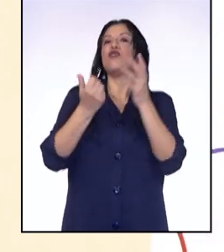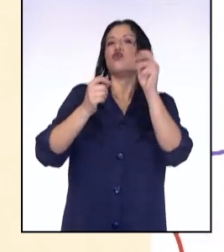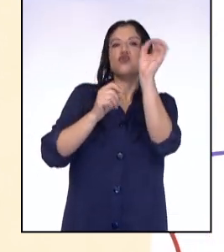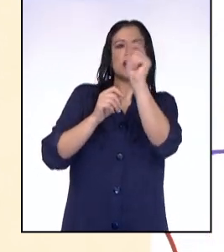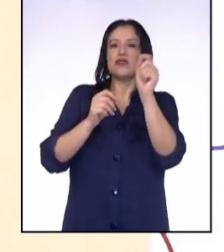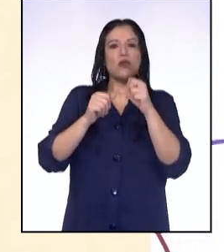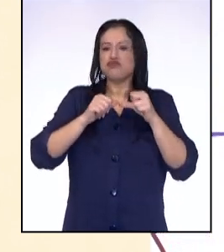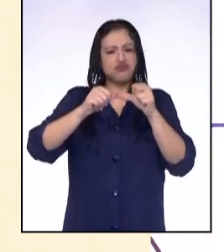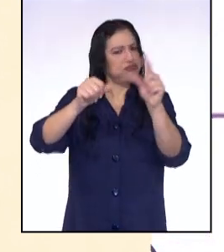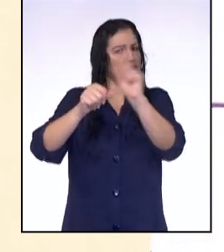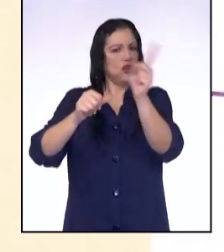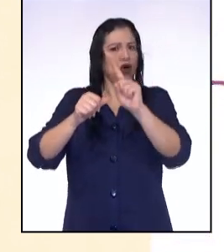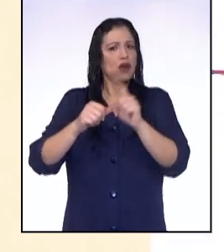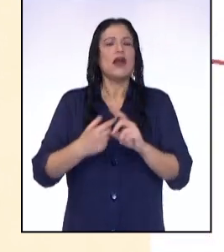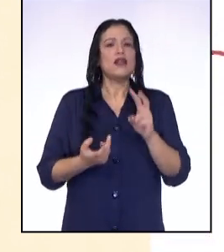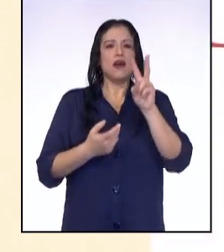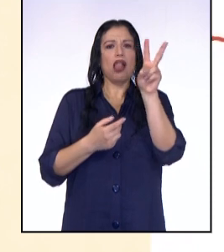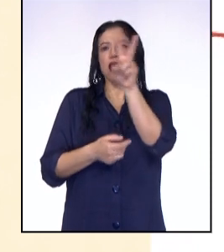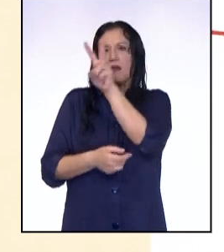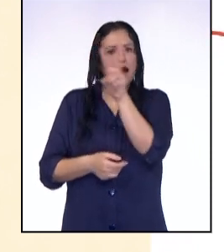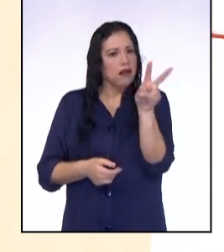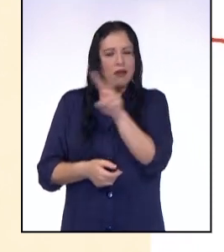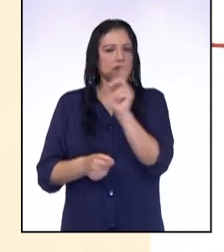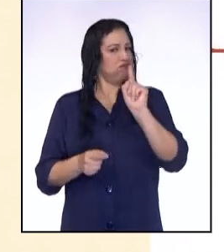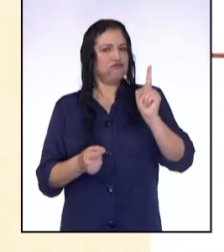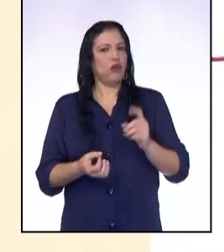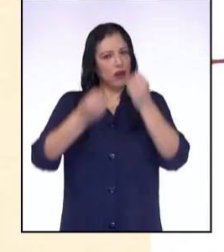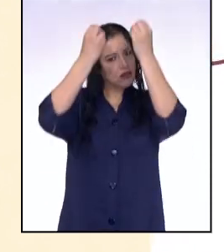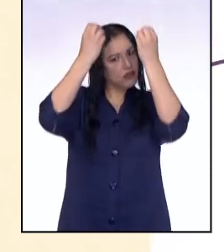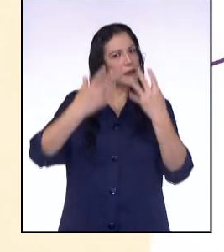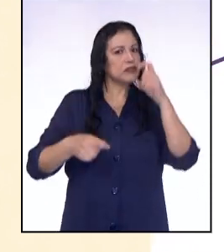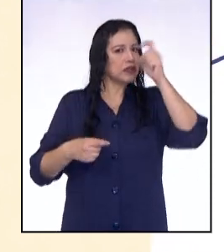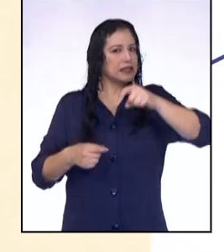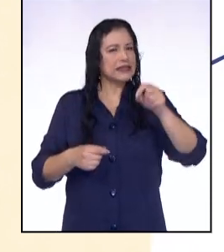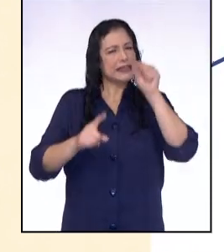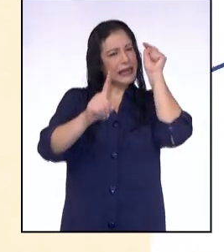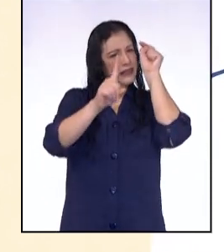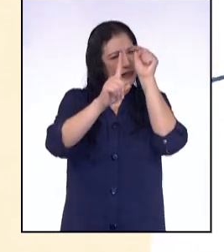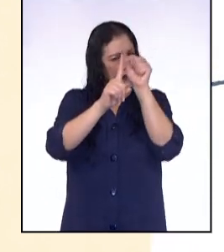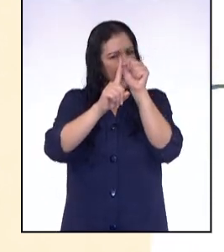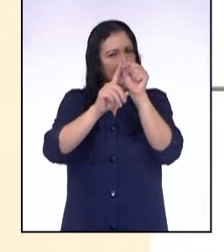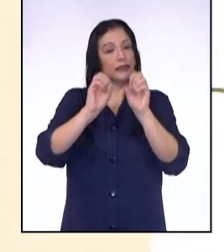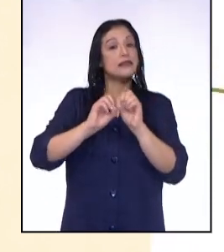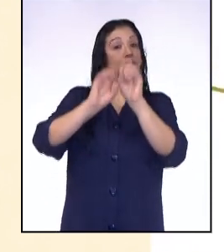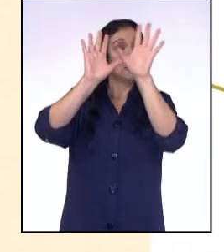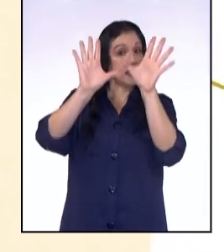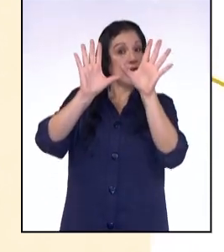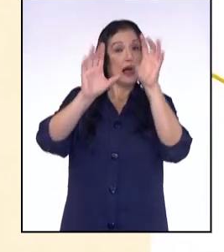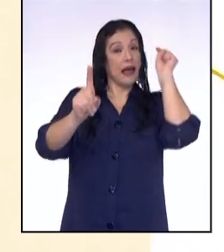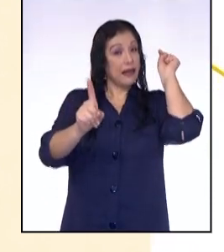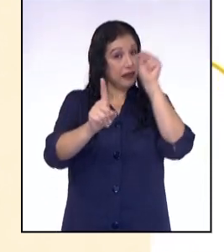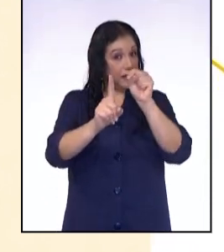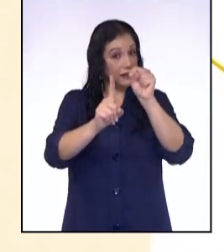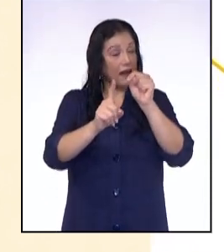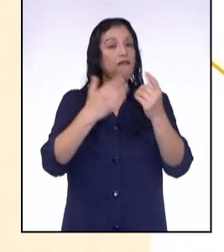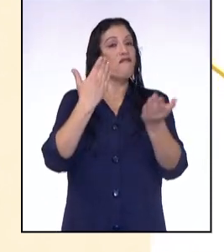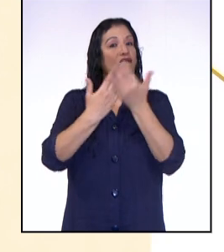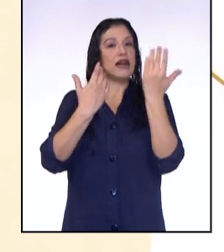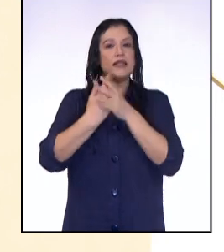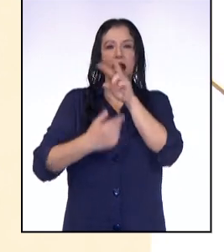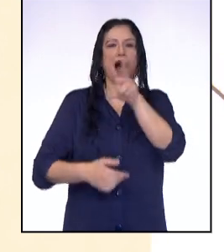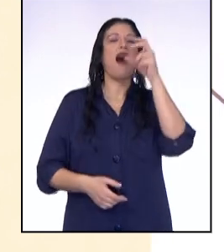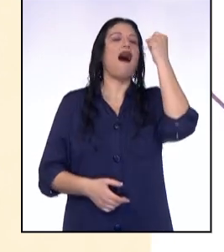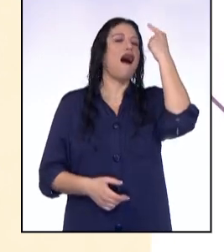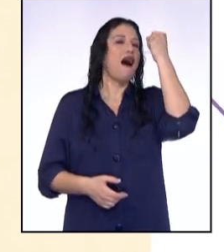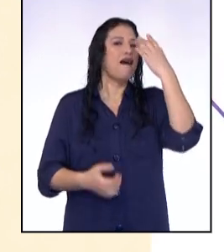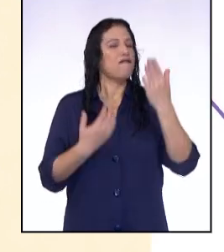porque no se lee de manera lineal. La información debe ser precisa, clara, directa, fácil de entender,